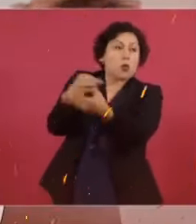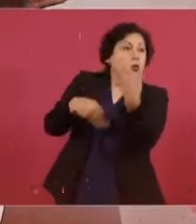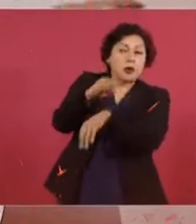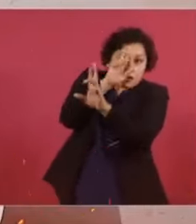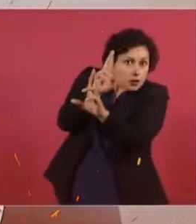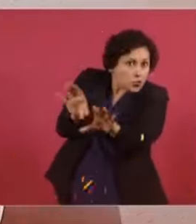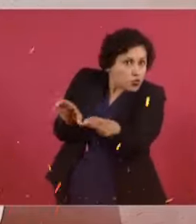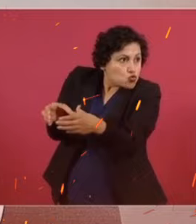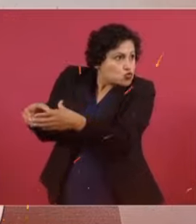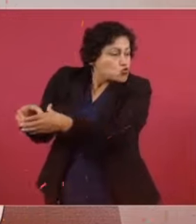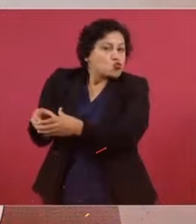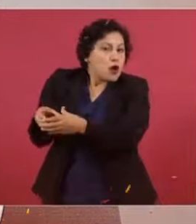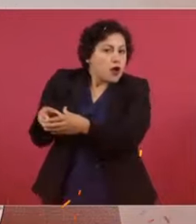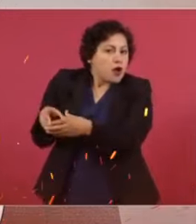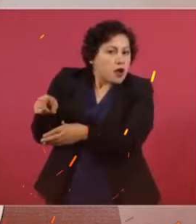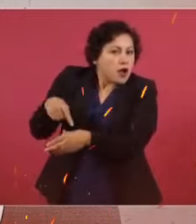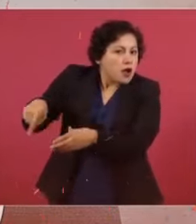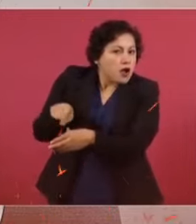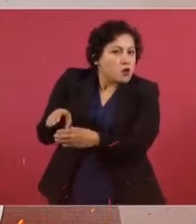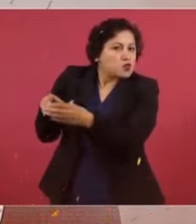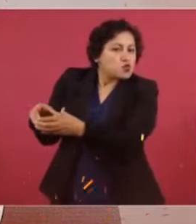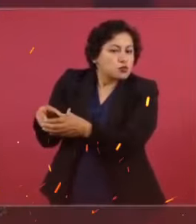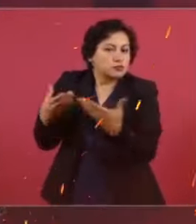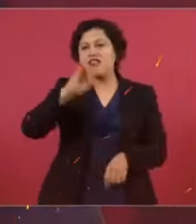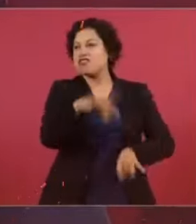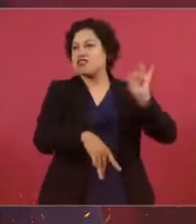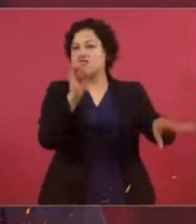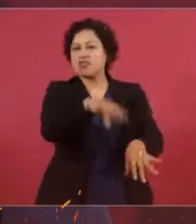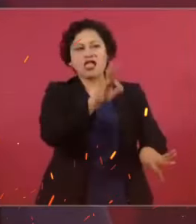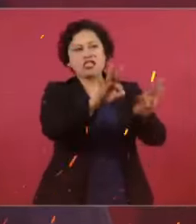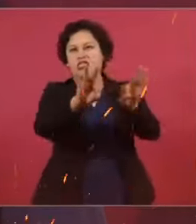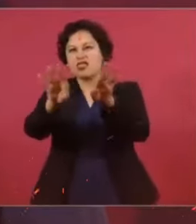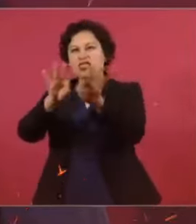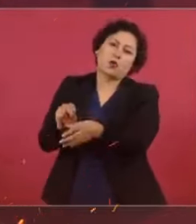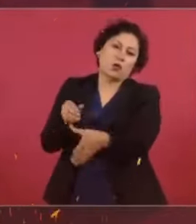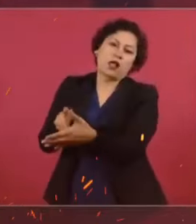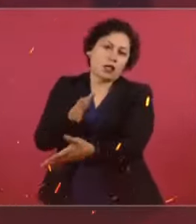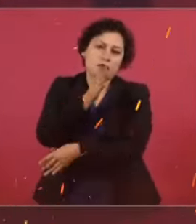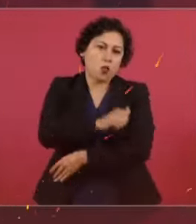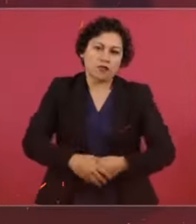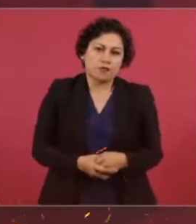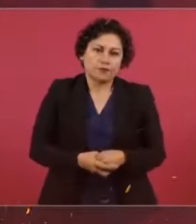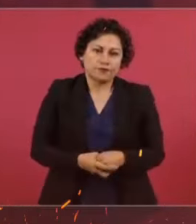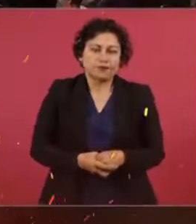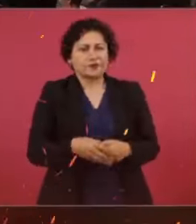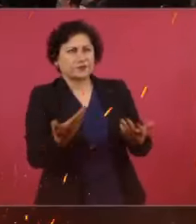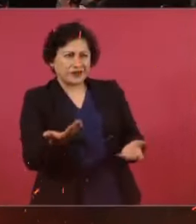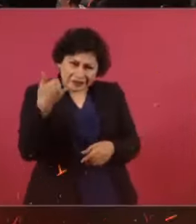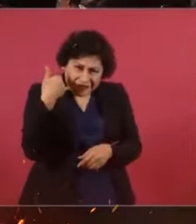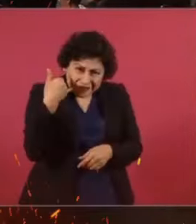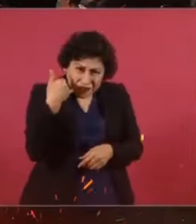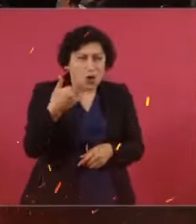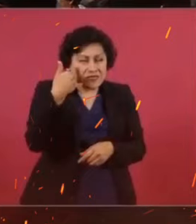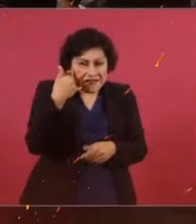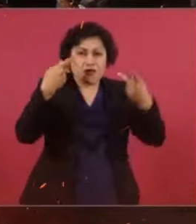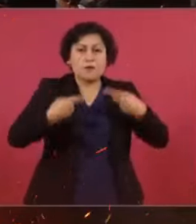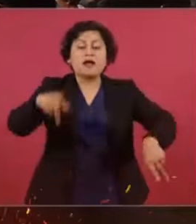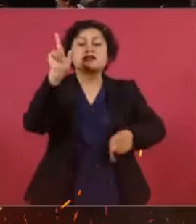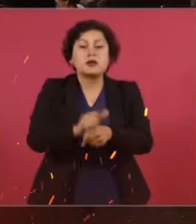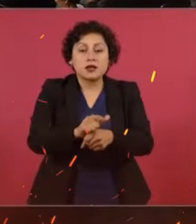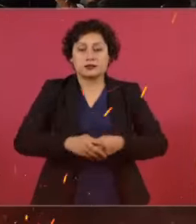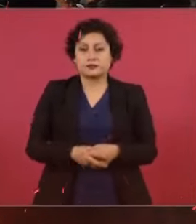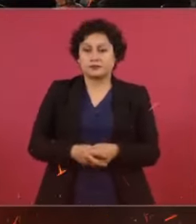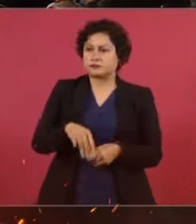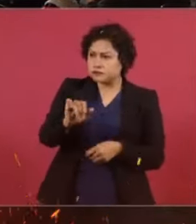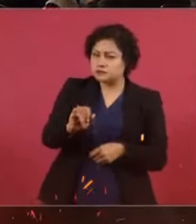privilegiada. Ustedes pueden calumniar impunemente, como lo han hecho con nosotros. ¿Teléfono? Sí. ¿Teléfono que debemos hacer es el teléfono personal? ¿Y qué